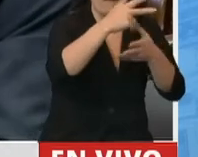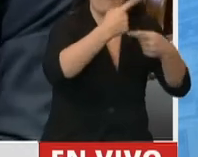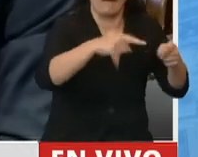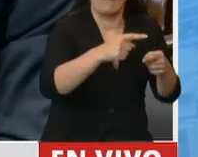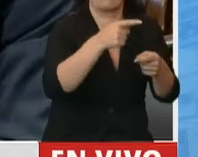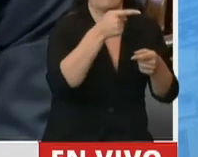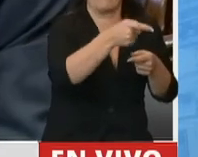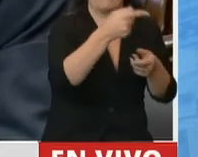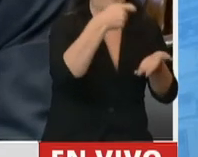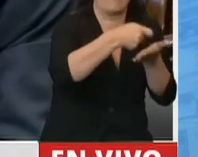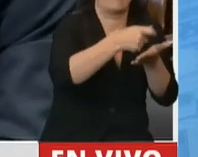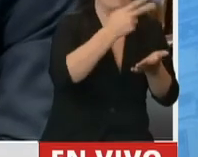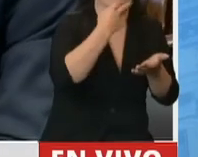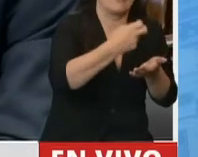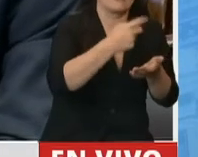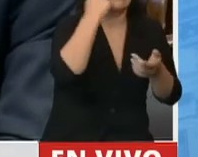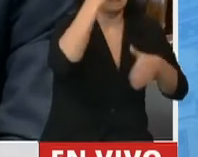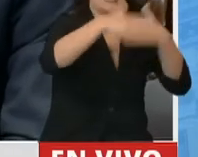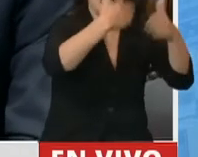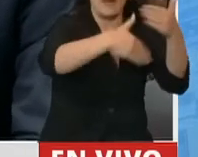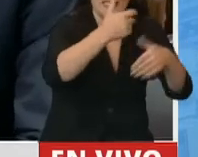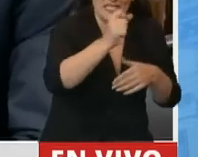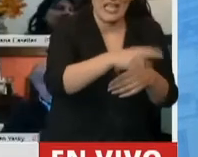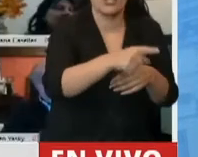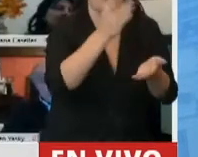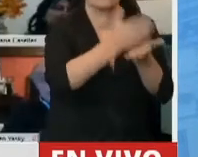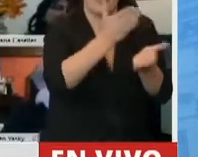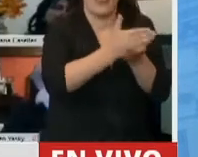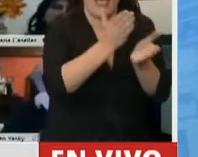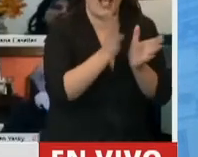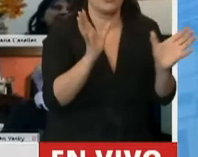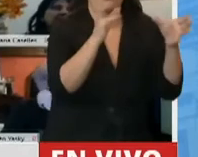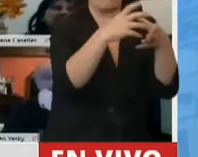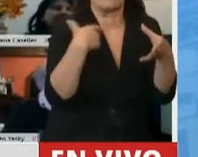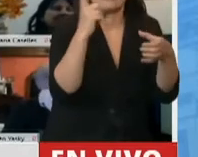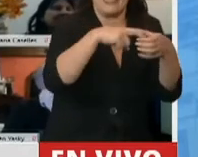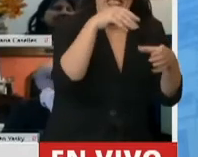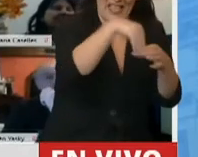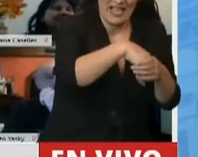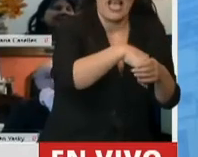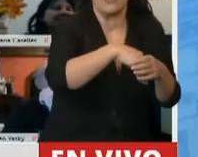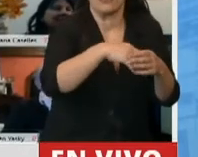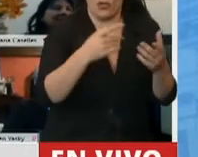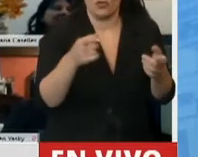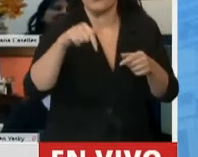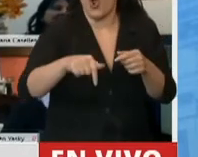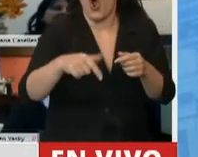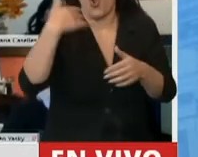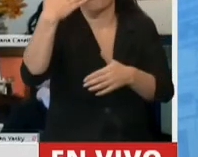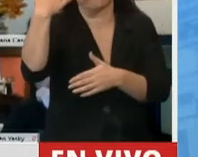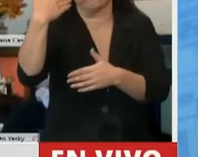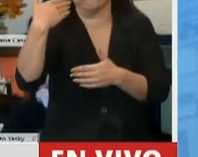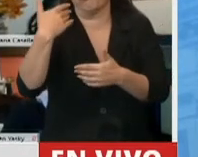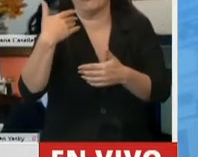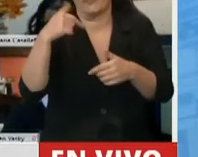electricidad y la capacitación, los derechos colectivos y la sindicalización, que tanto se ha hablado en este recinto y